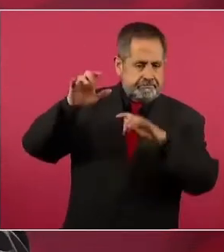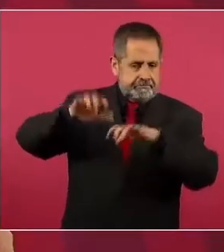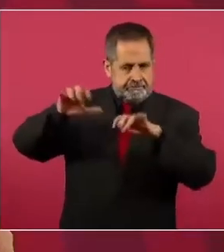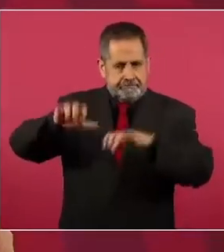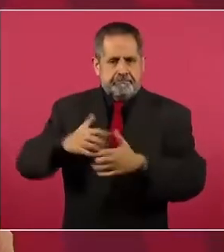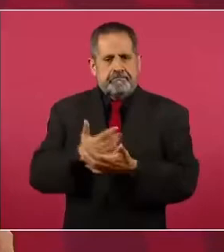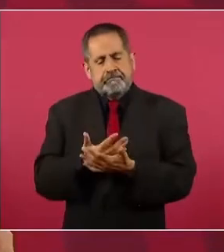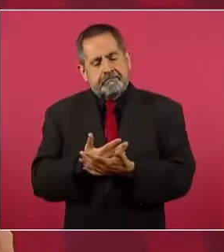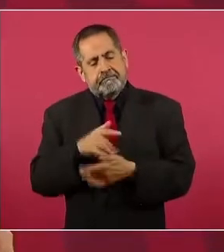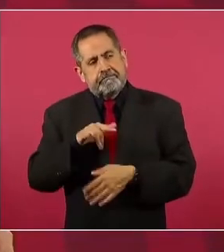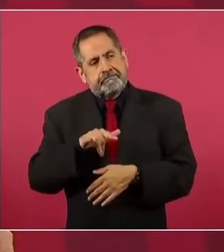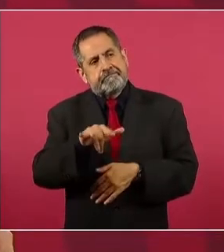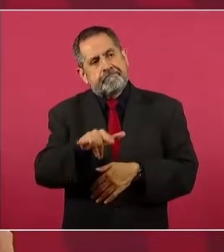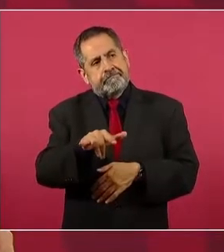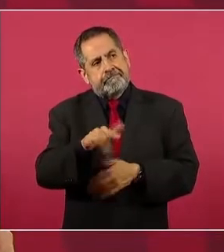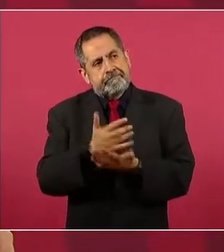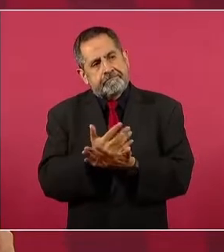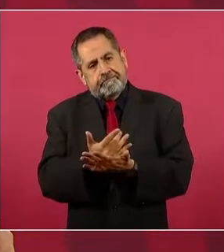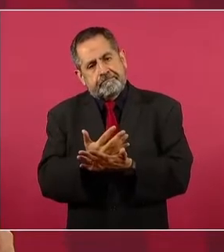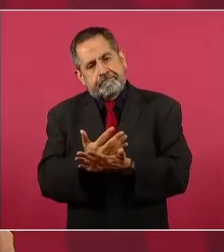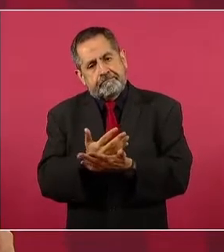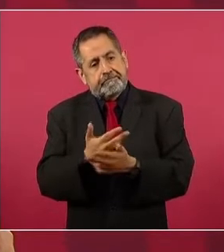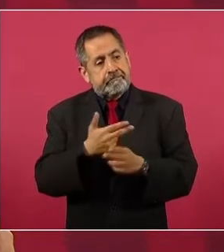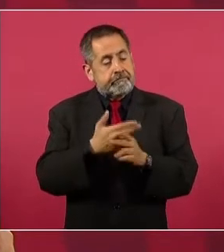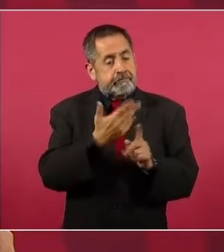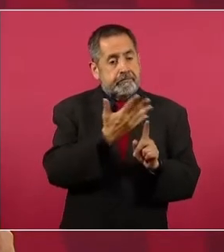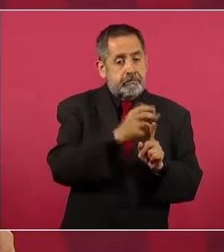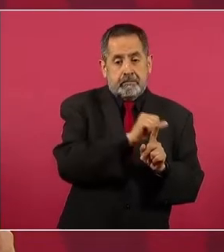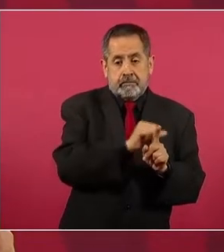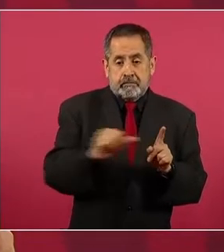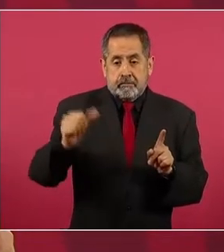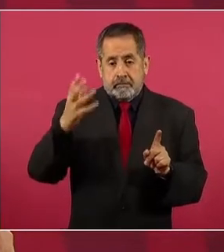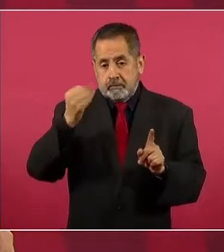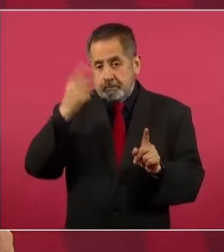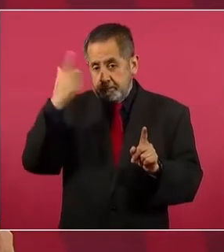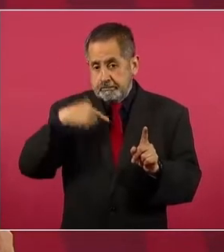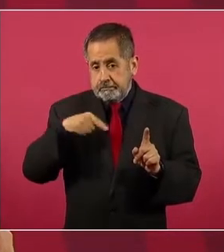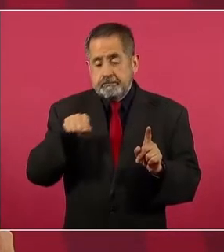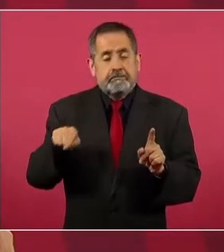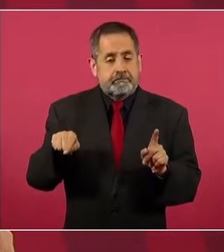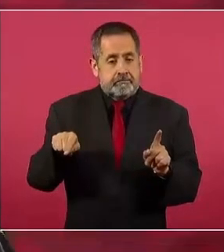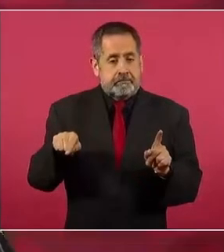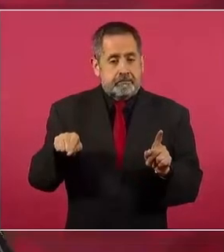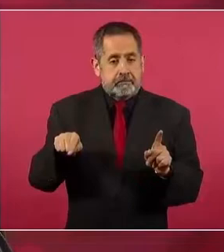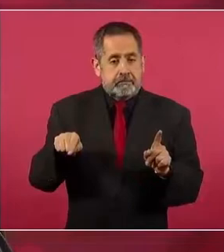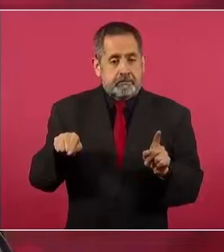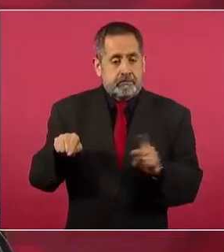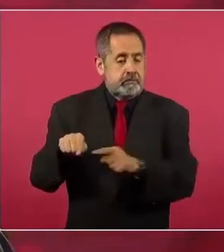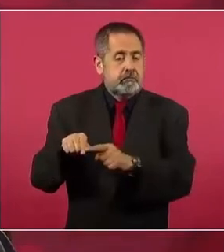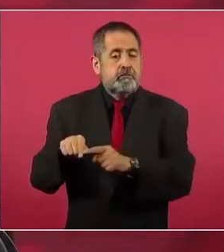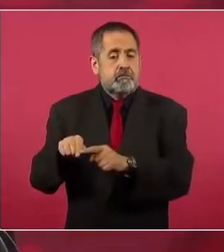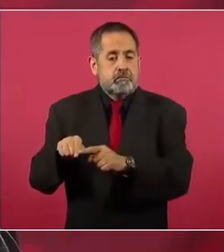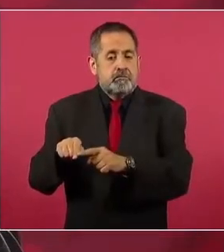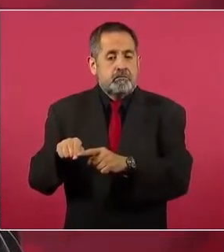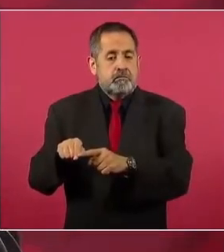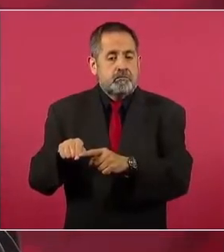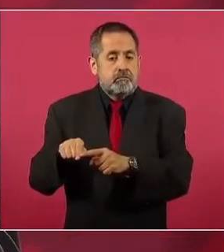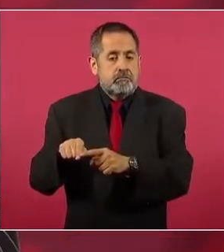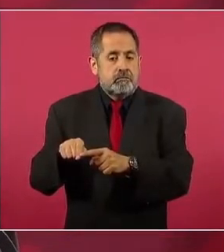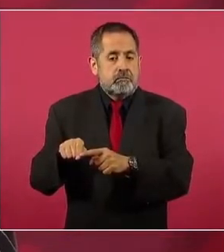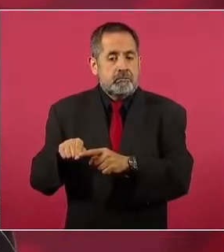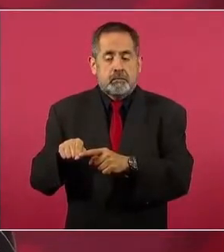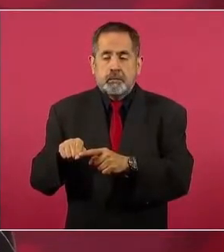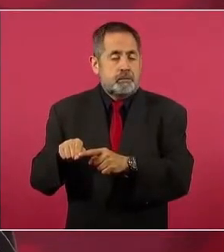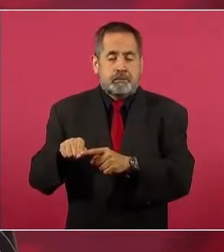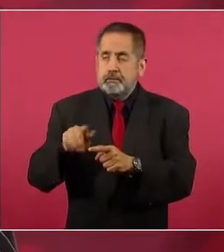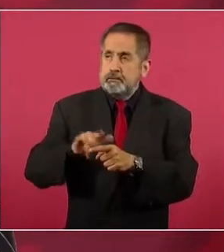El caso es que hasta las nueve de la noche les dijeron que no